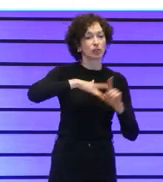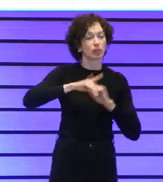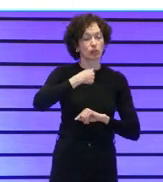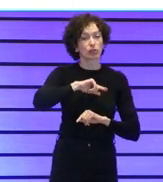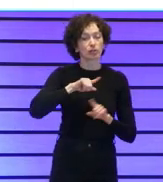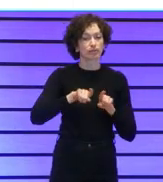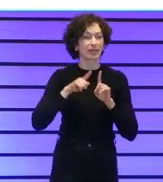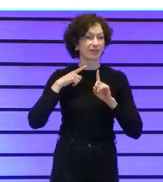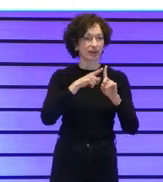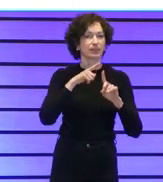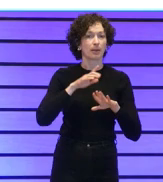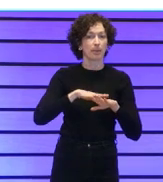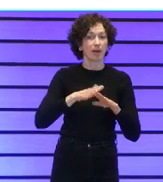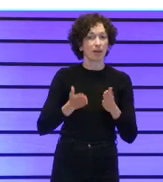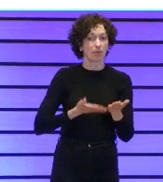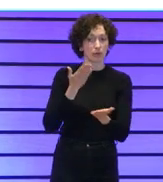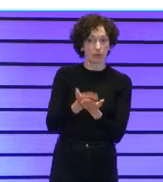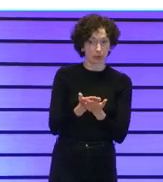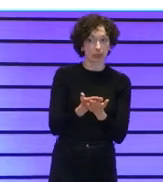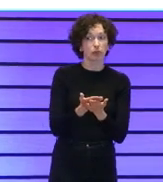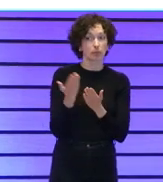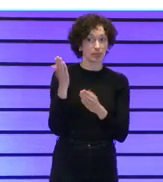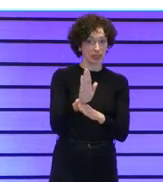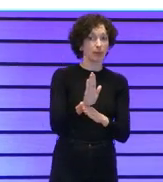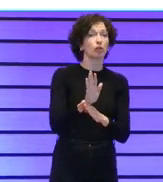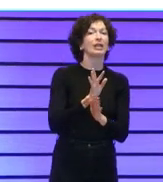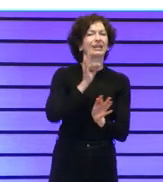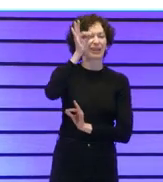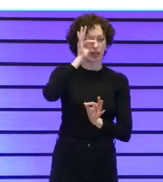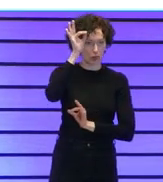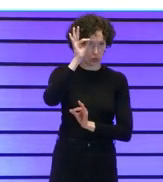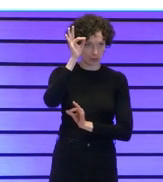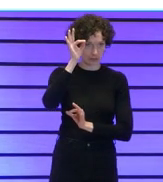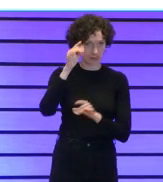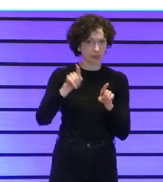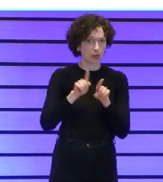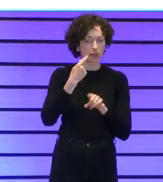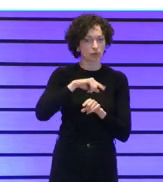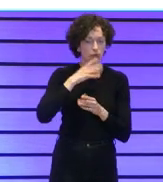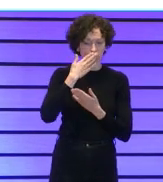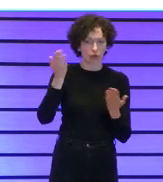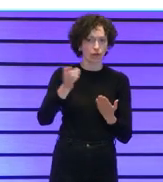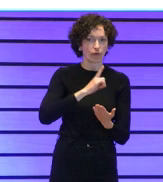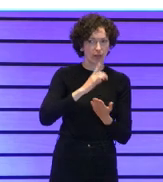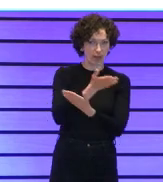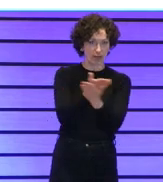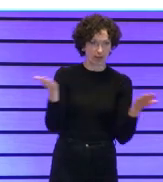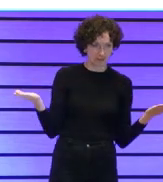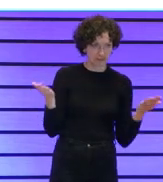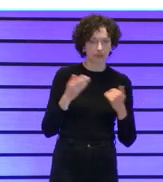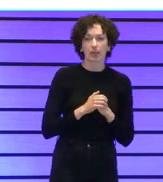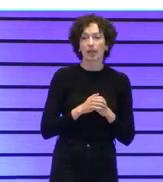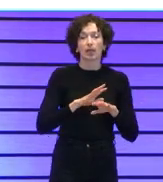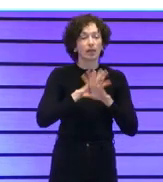referente en el rigor de las propuestas que presentamos como un agente de confianza en definitiva